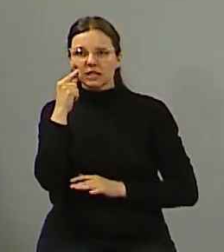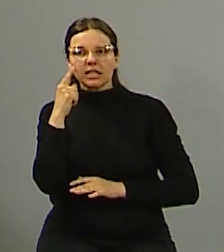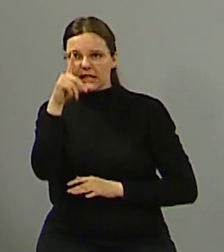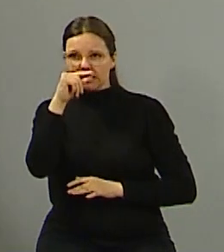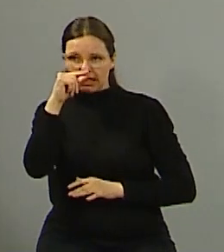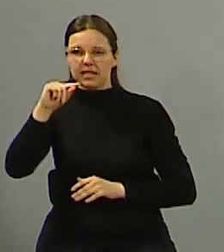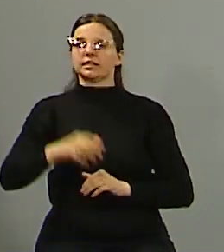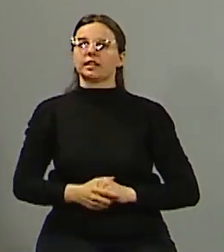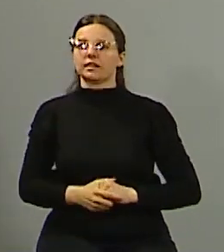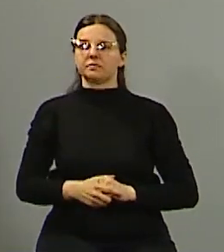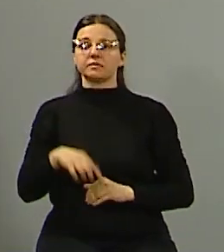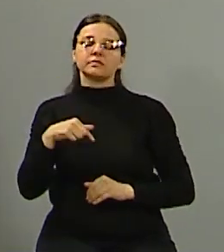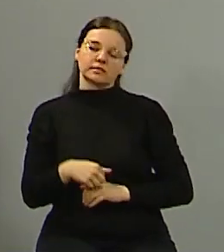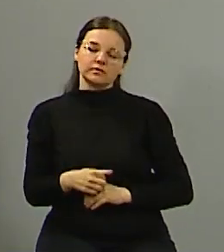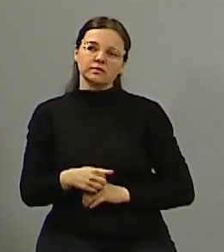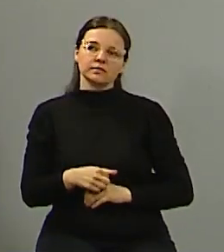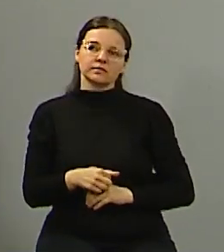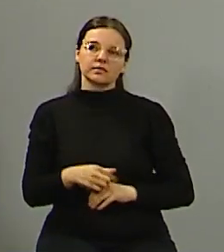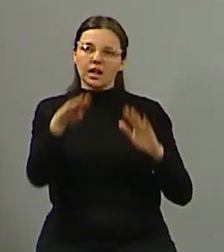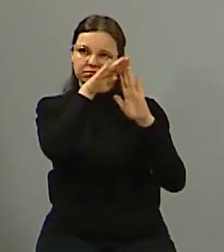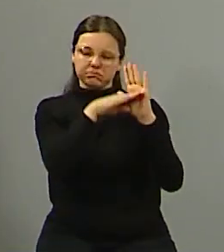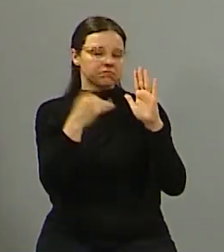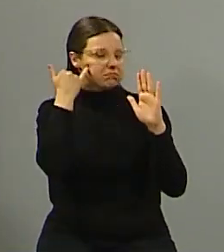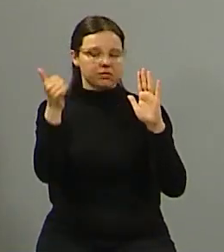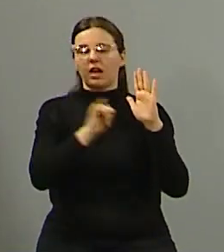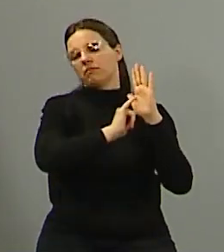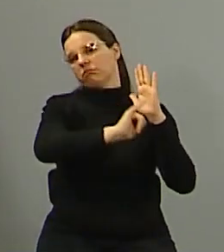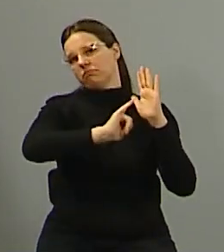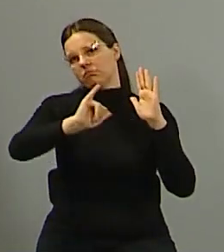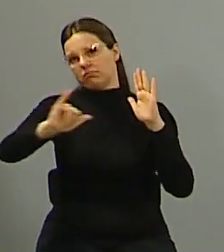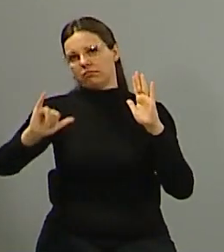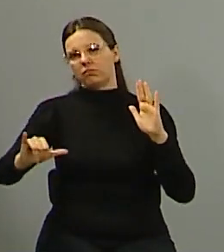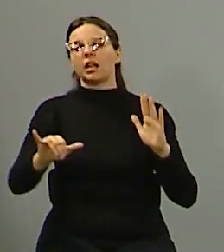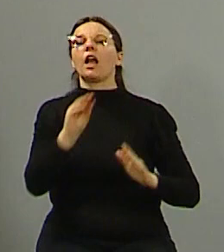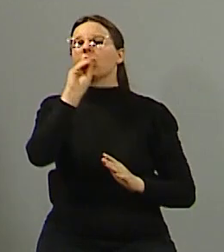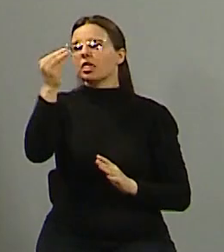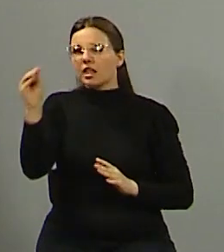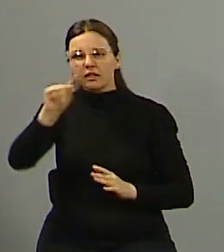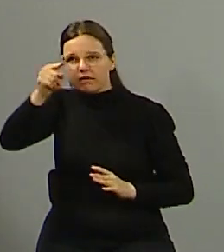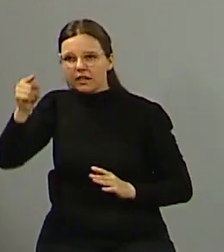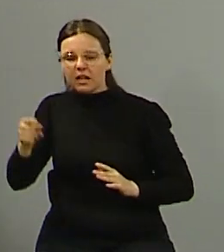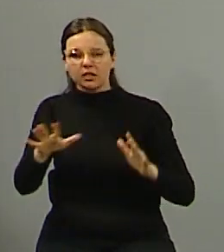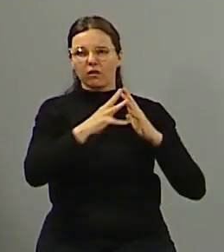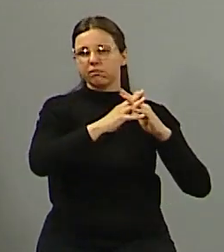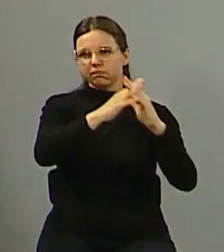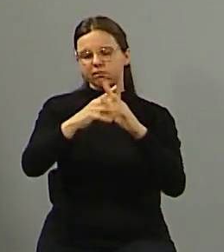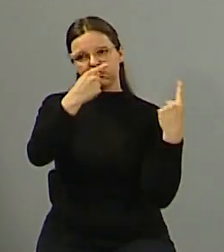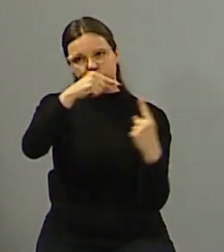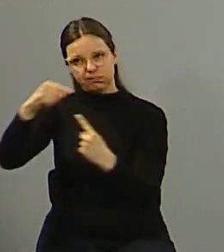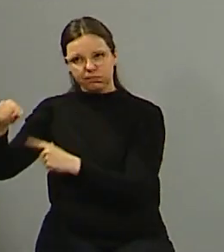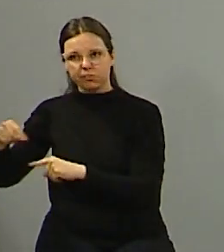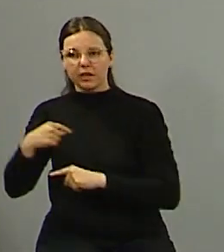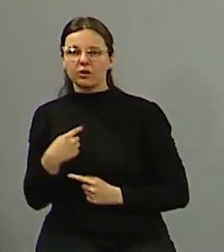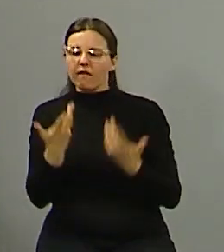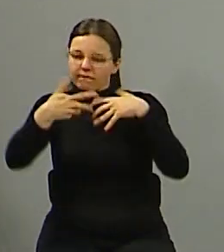las propuestas concretas que hemos hecho en cada uno de los distritos y sectores y barrios del departamento queremos involucrarnos